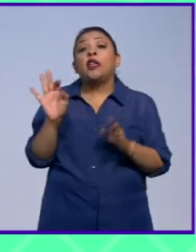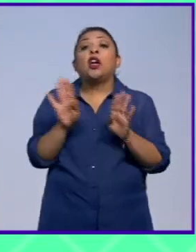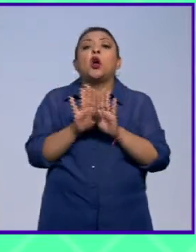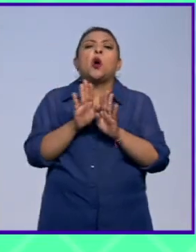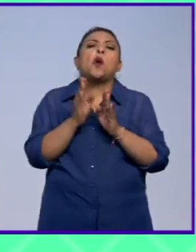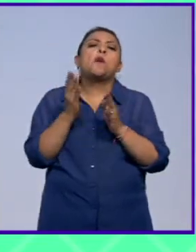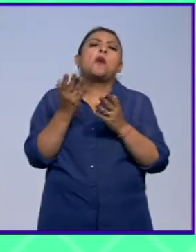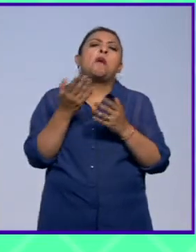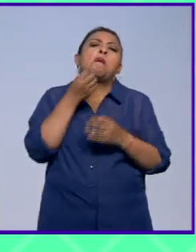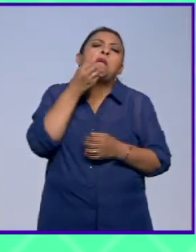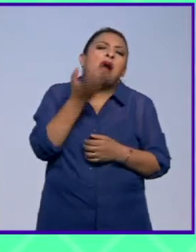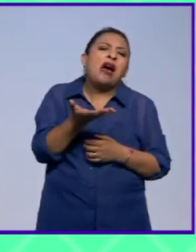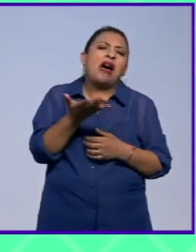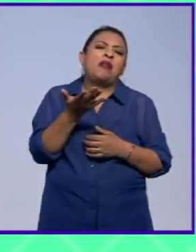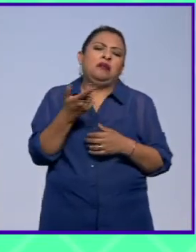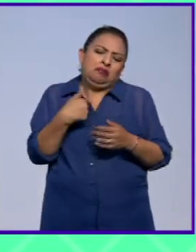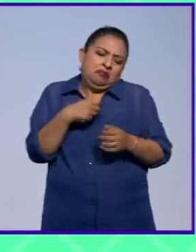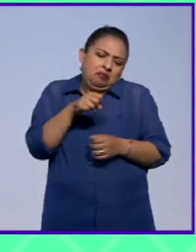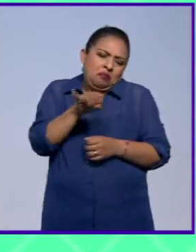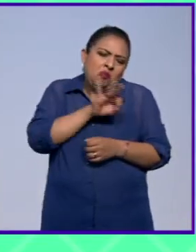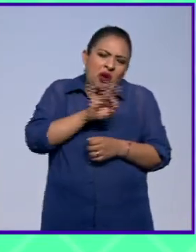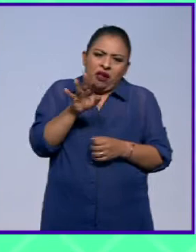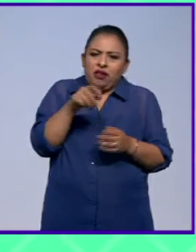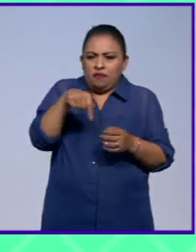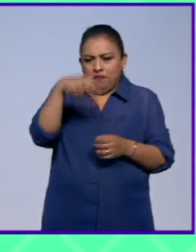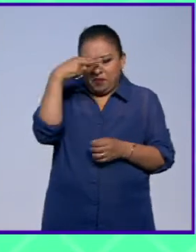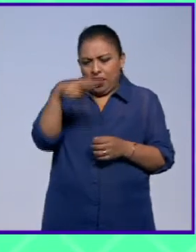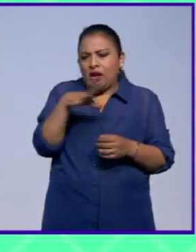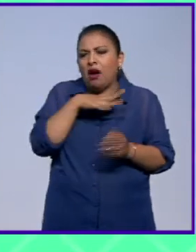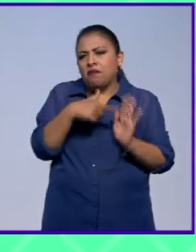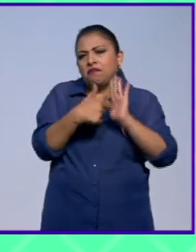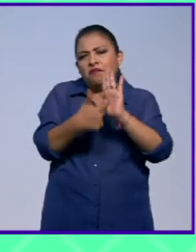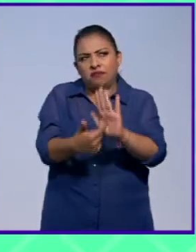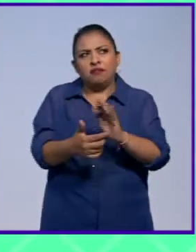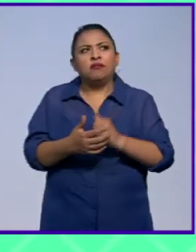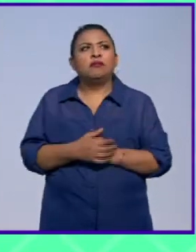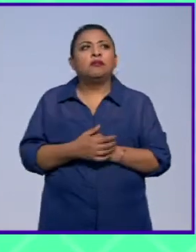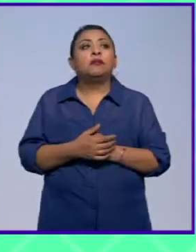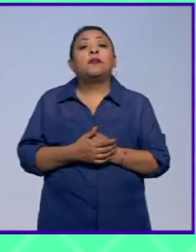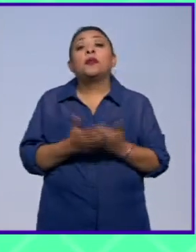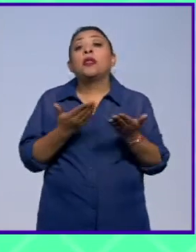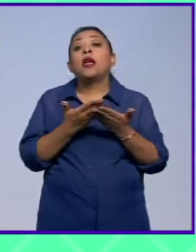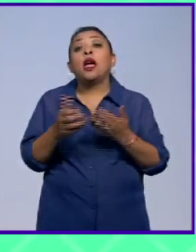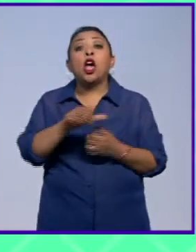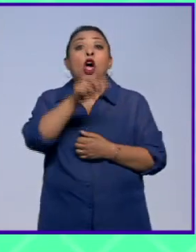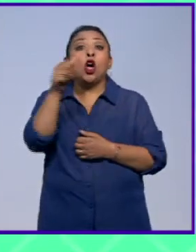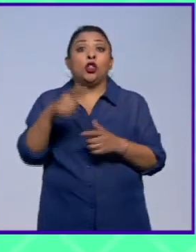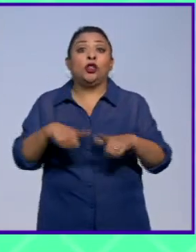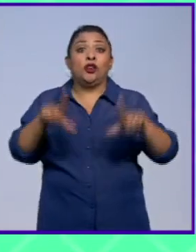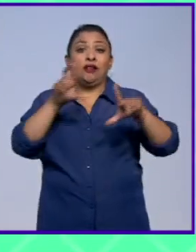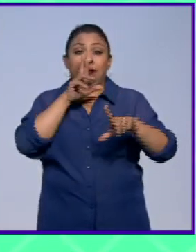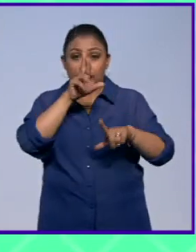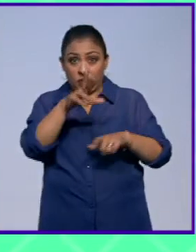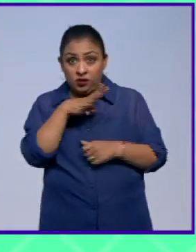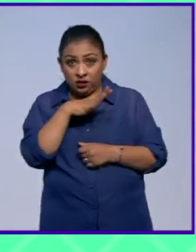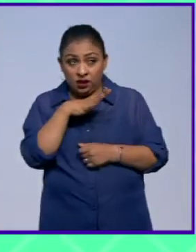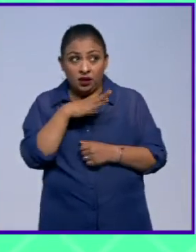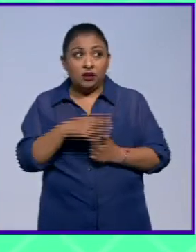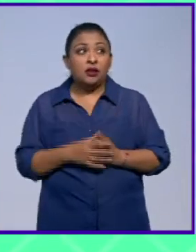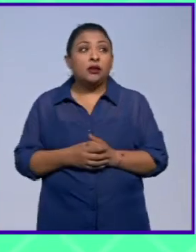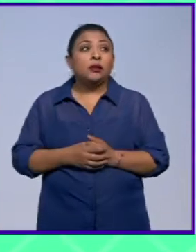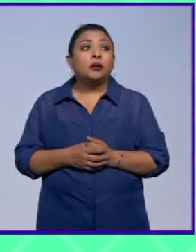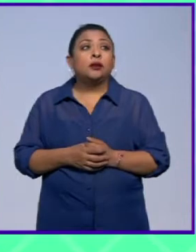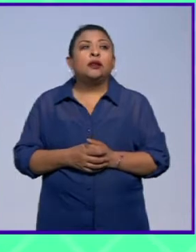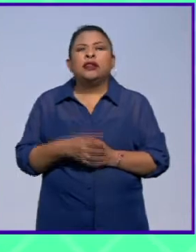forma lúdica ¿por qué no hacerlo? hay muchos ejemplos en México también para muestra un botón tenemos otro hashtag señor otro